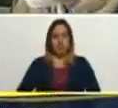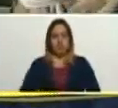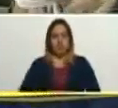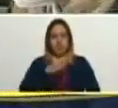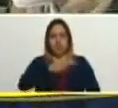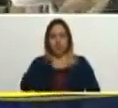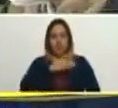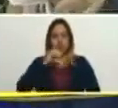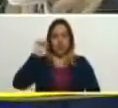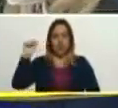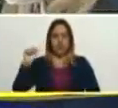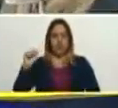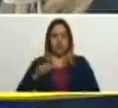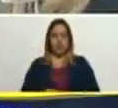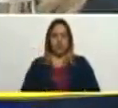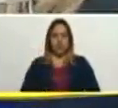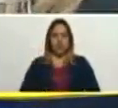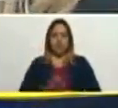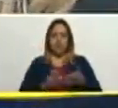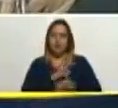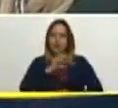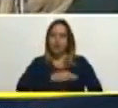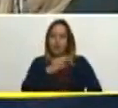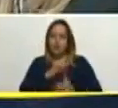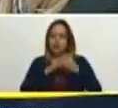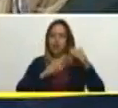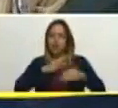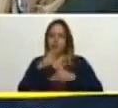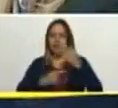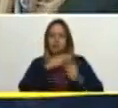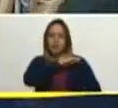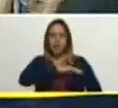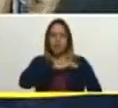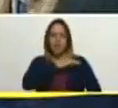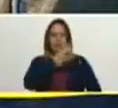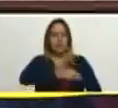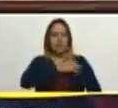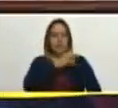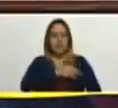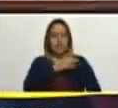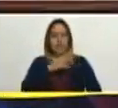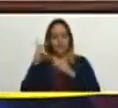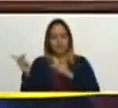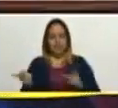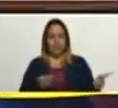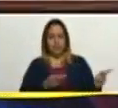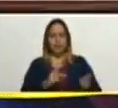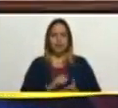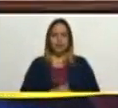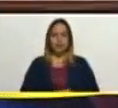Socialismo en lo territorial y en lo social de todos los programas y misiones sociales, bienvenido,